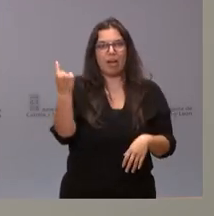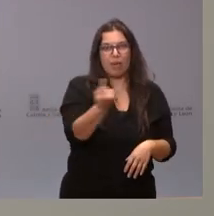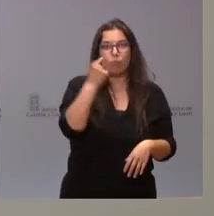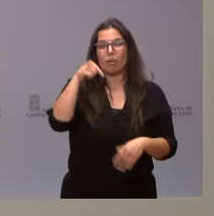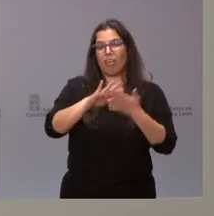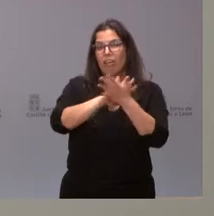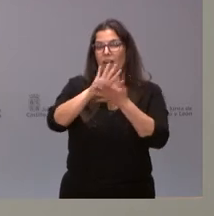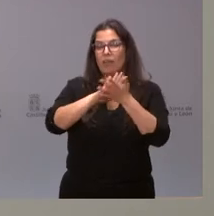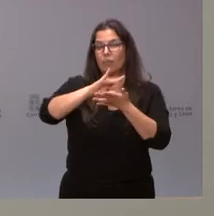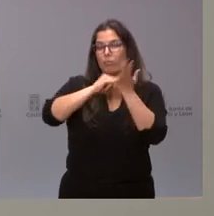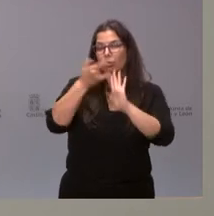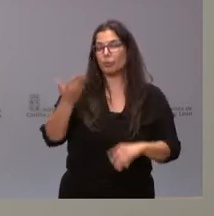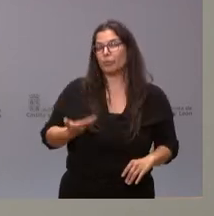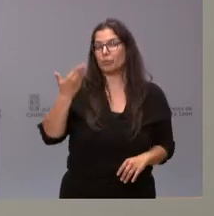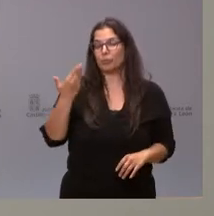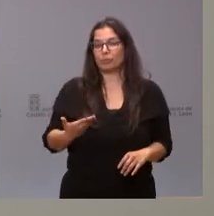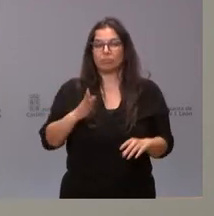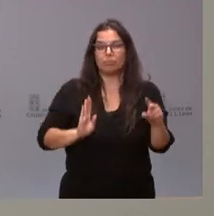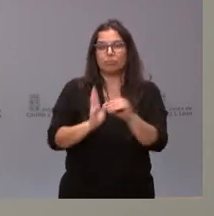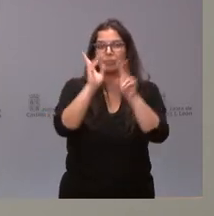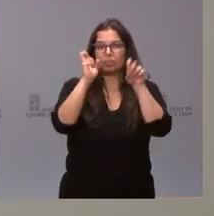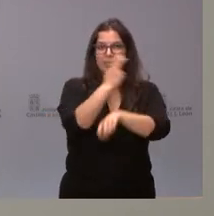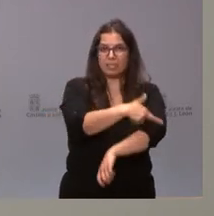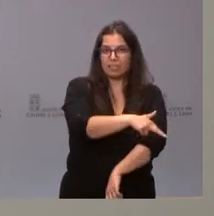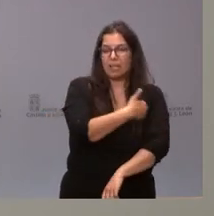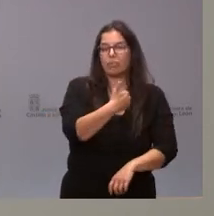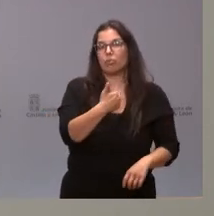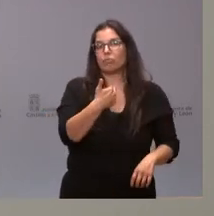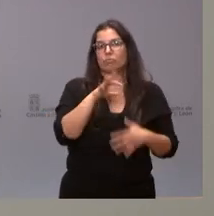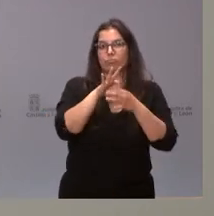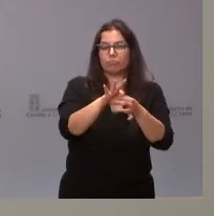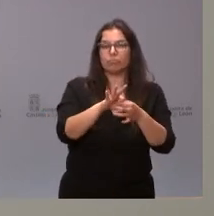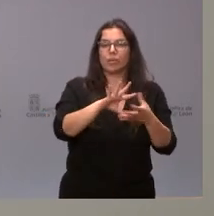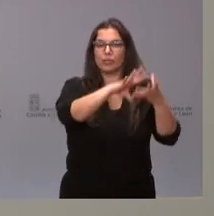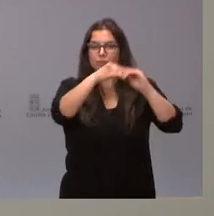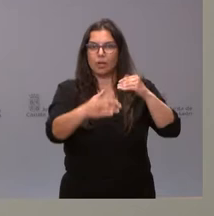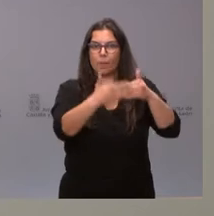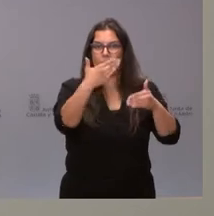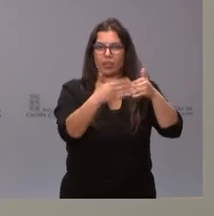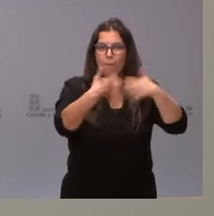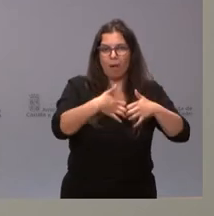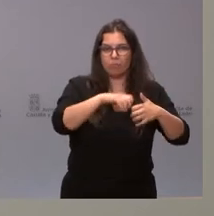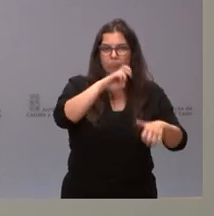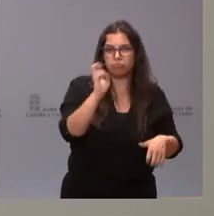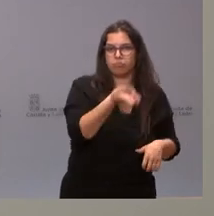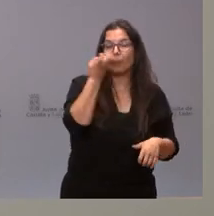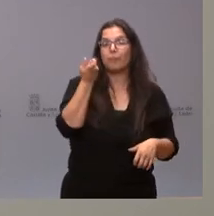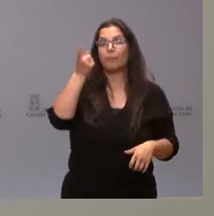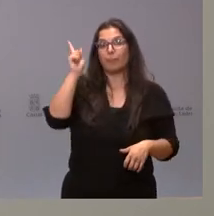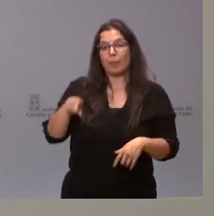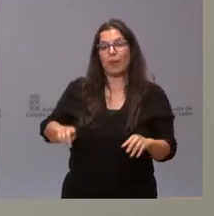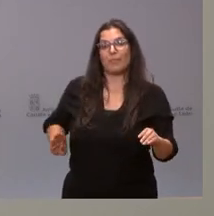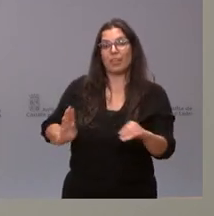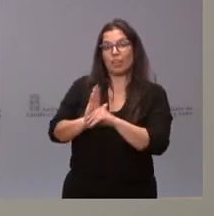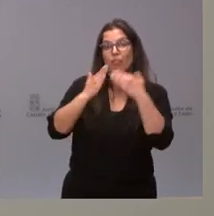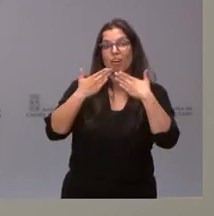importantes proyectos de inversión en materia sanitaria, que tienen que ver con la modernización de los equipos y también financiación